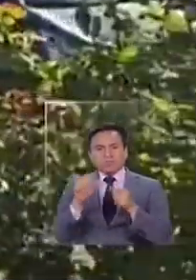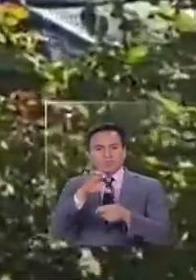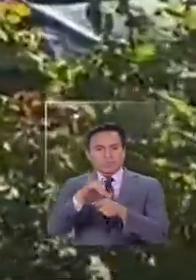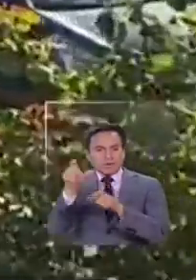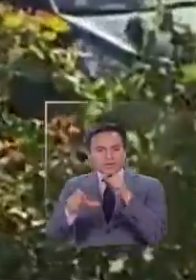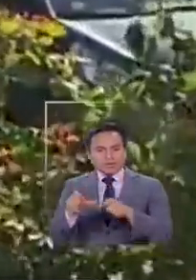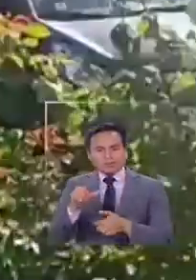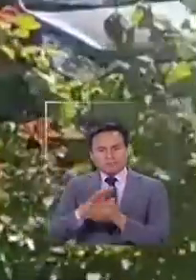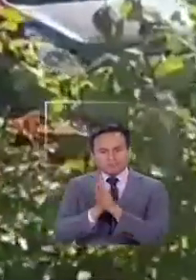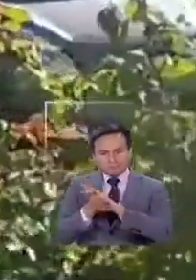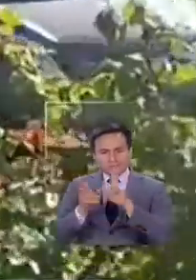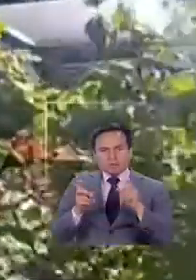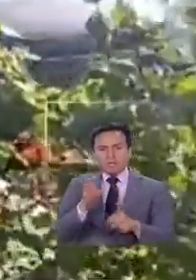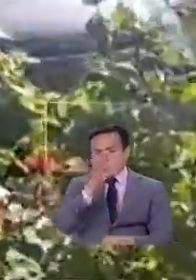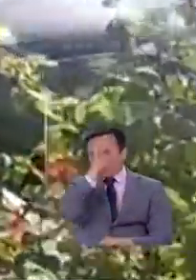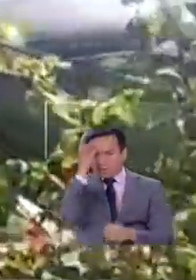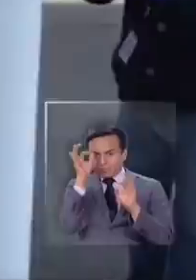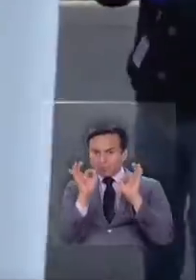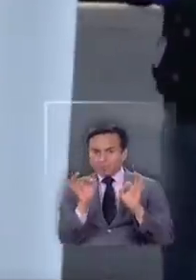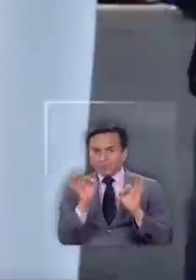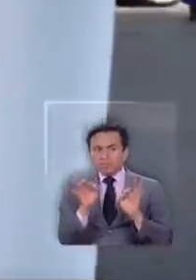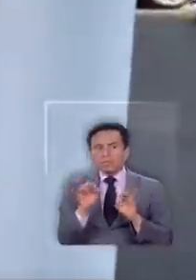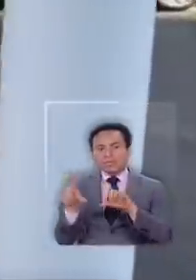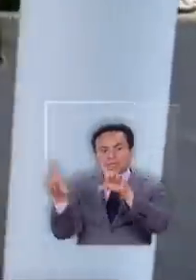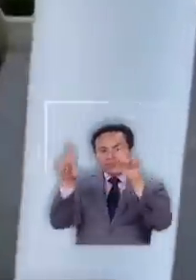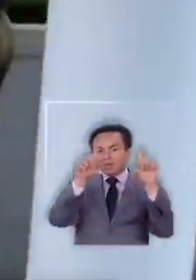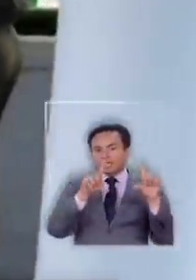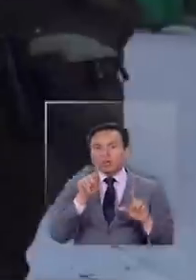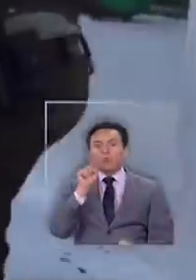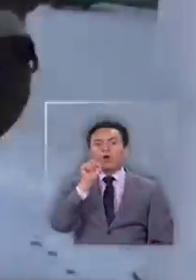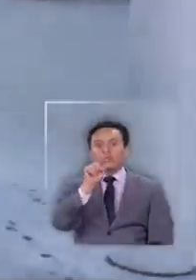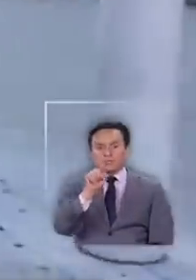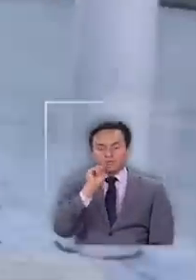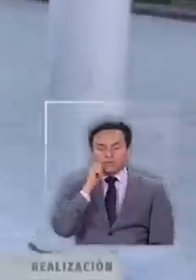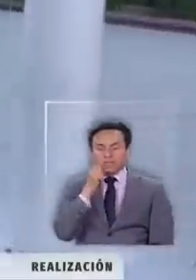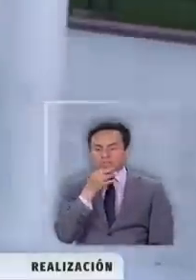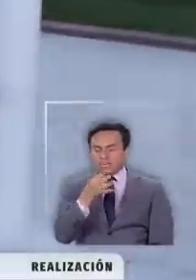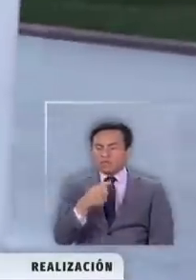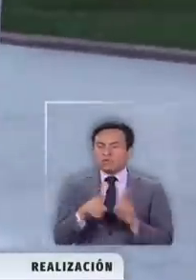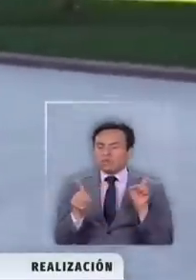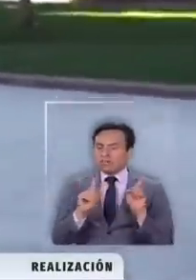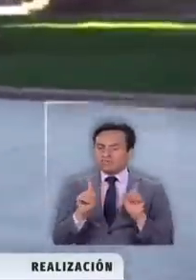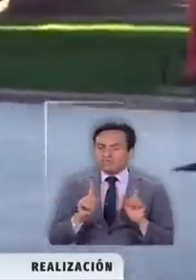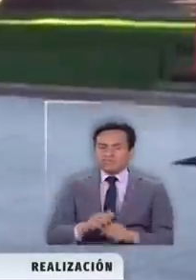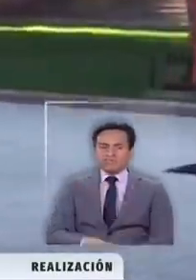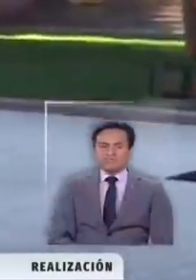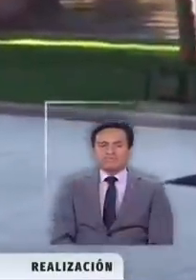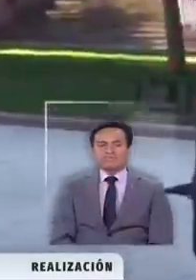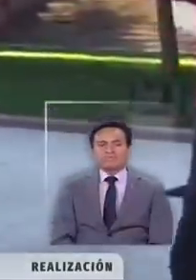médico principalmente en Temuco aunque imágenes como estas digan lo contrario